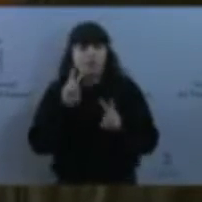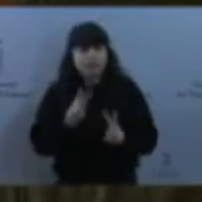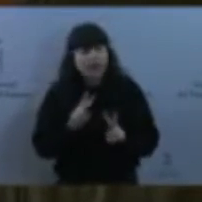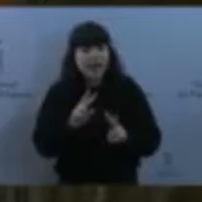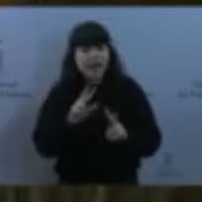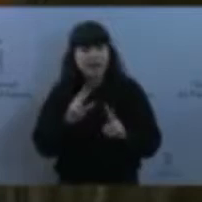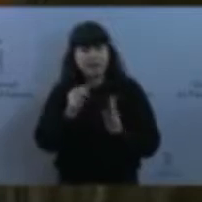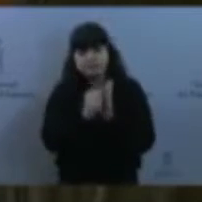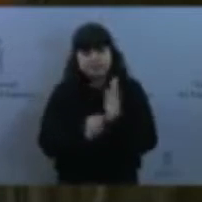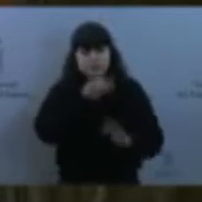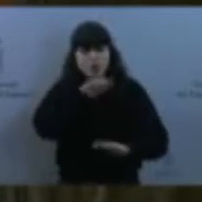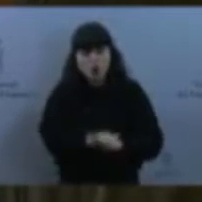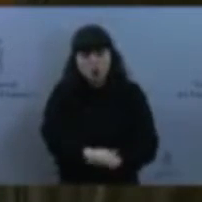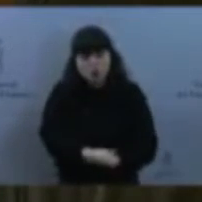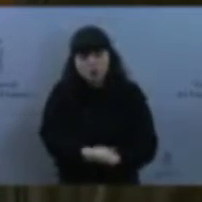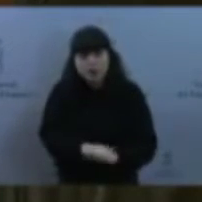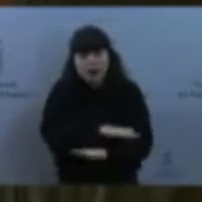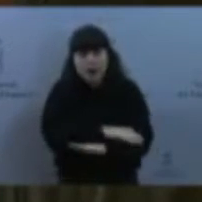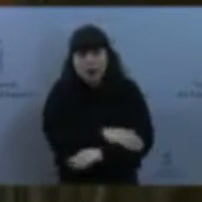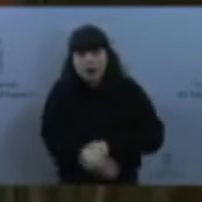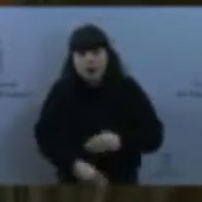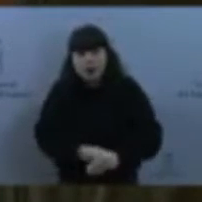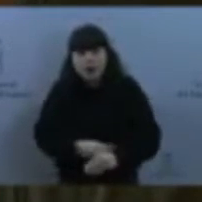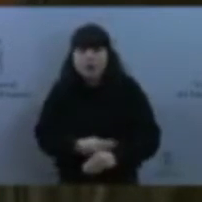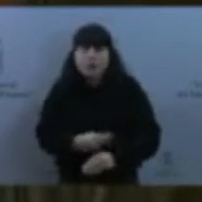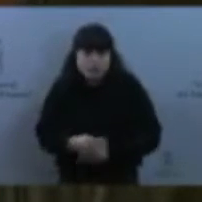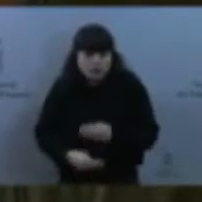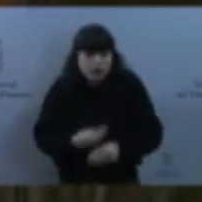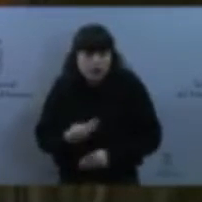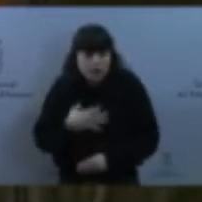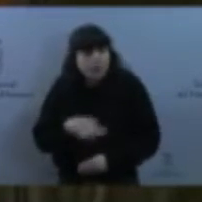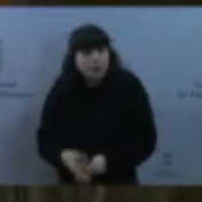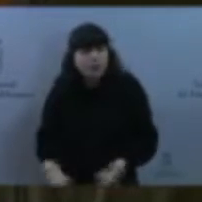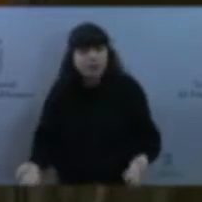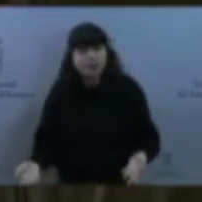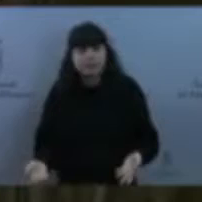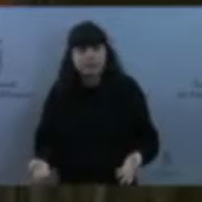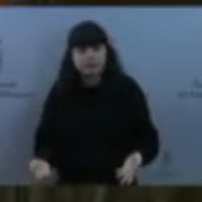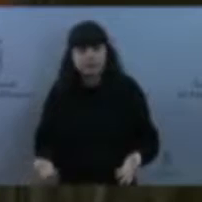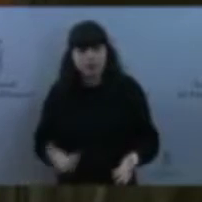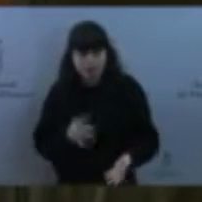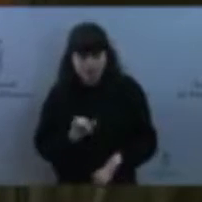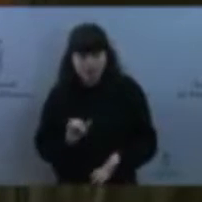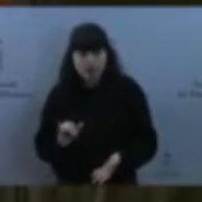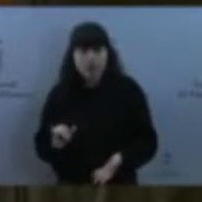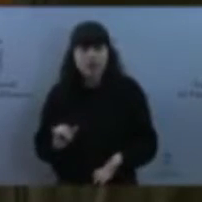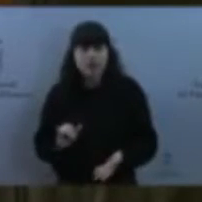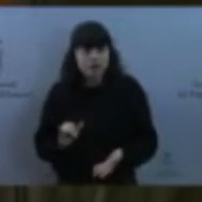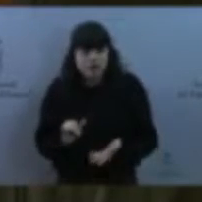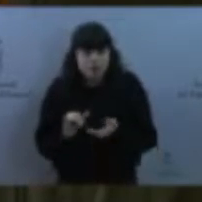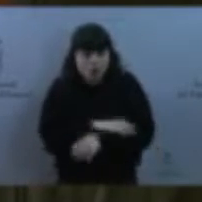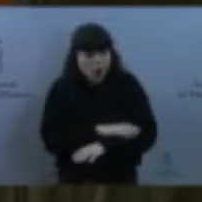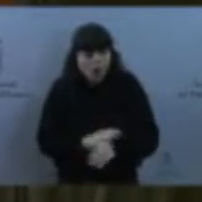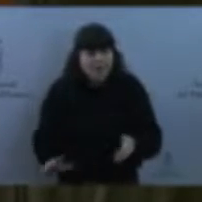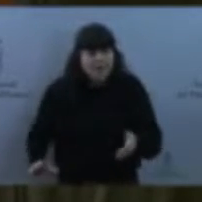obvia, sí, si los tiene, los tienen todas las Administraciones, sea la entidad autorizante